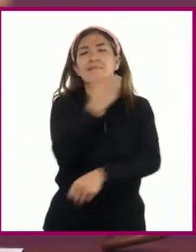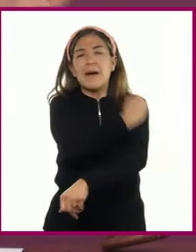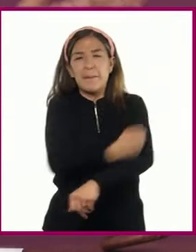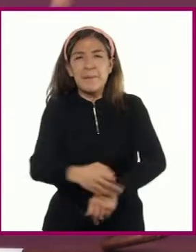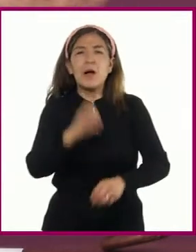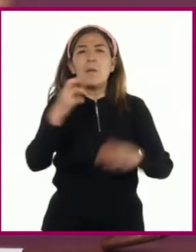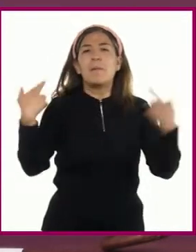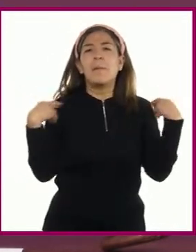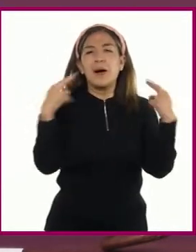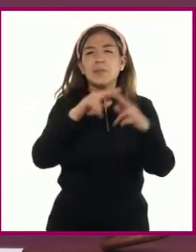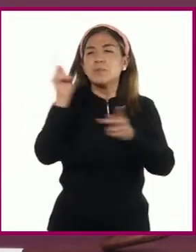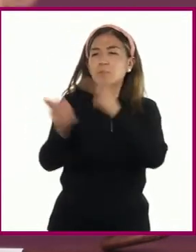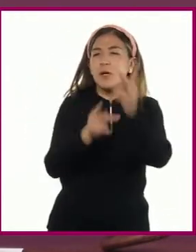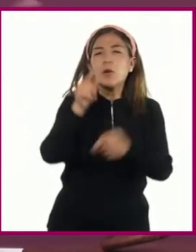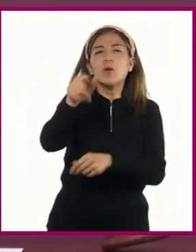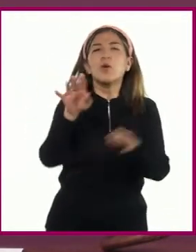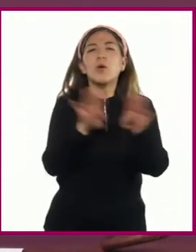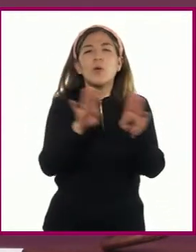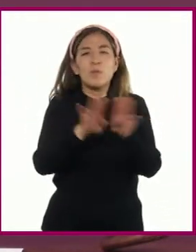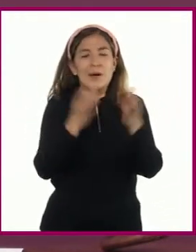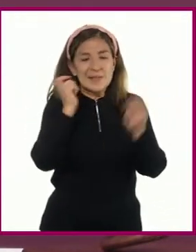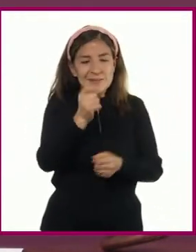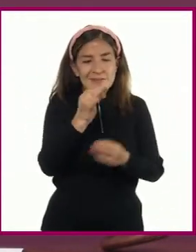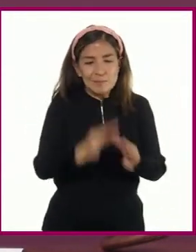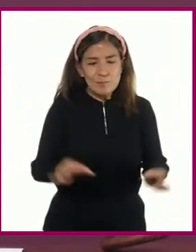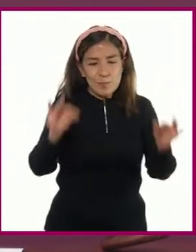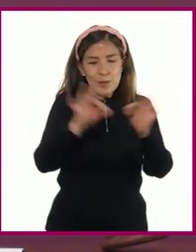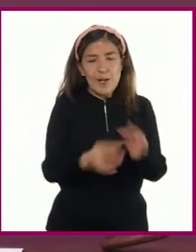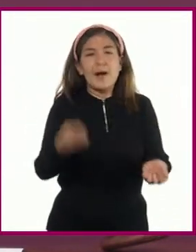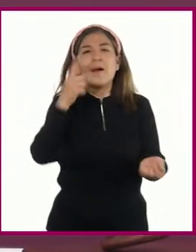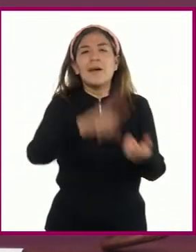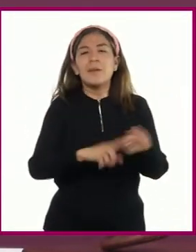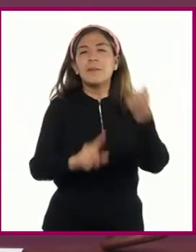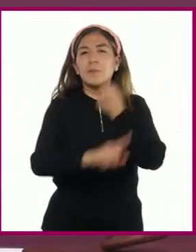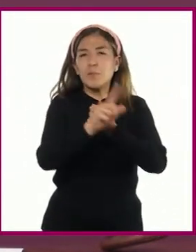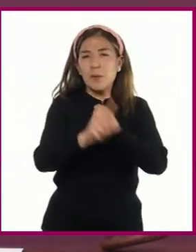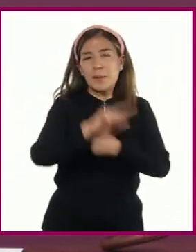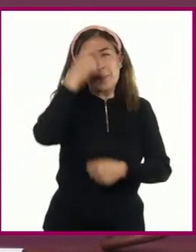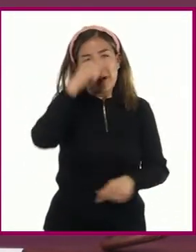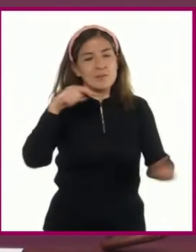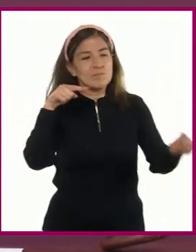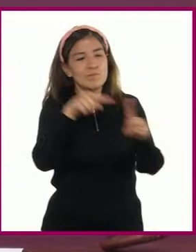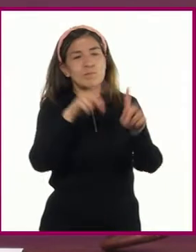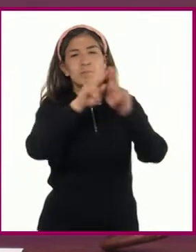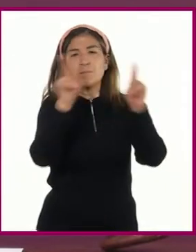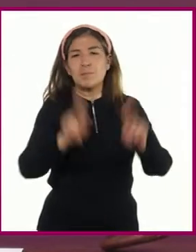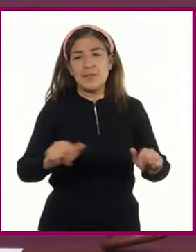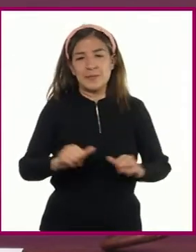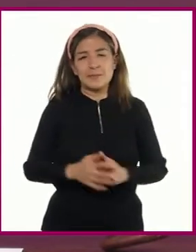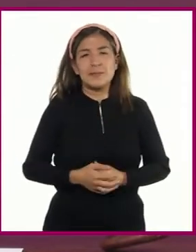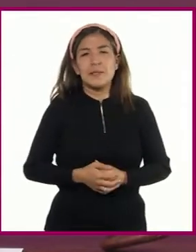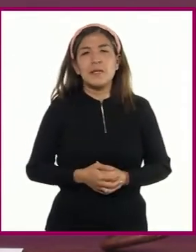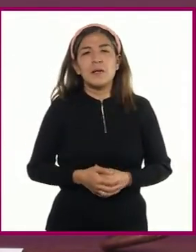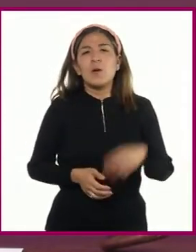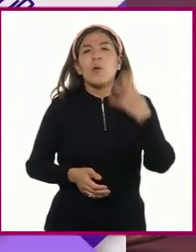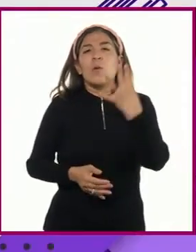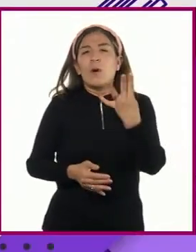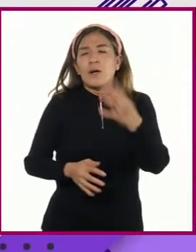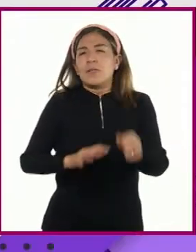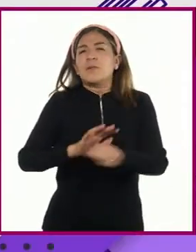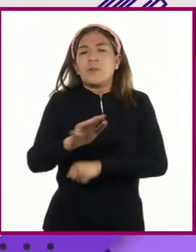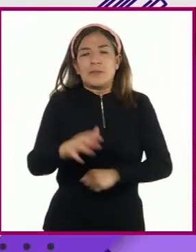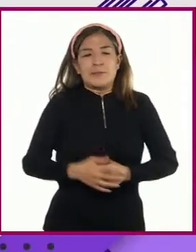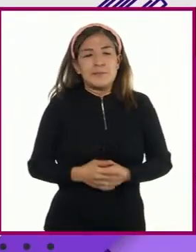la importancia que tiene aprender a afrontar los conflictos desde la búsqueda de la paz. Las cuatro nociones son